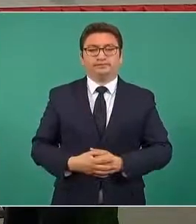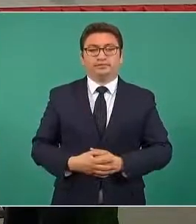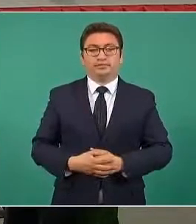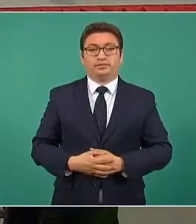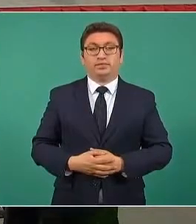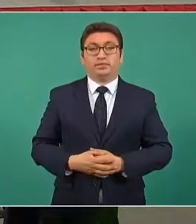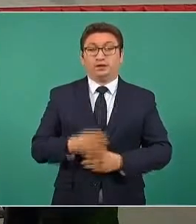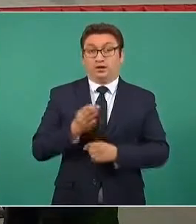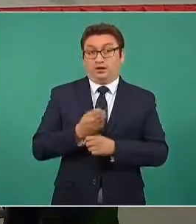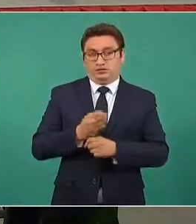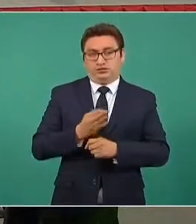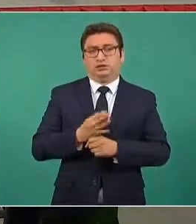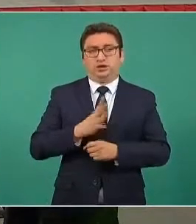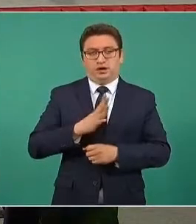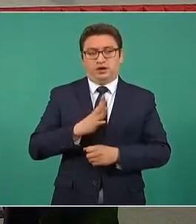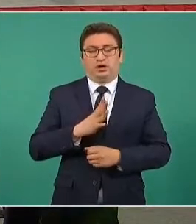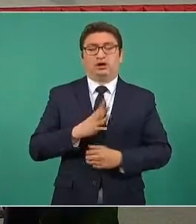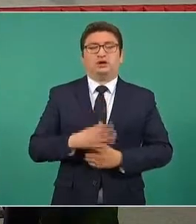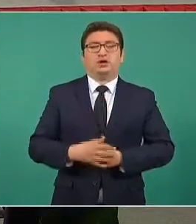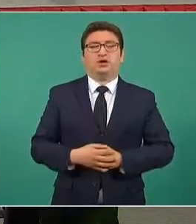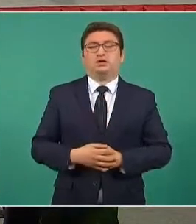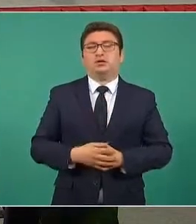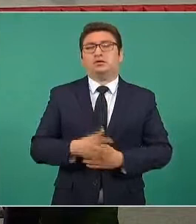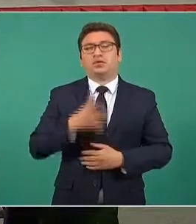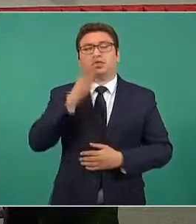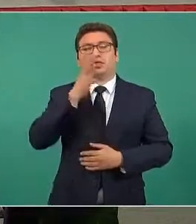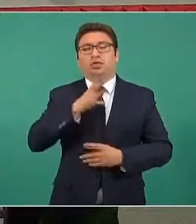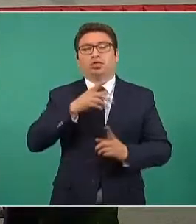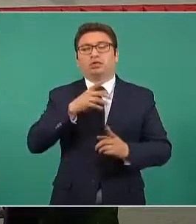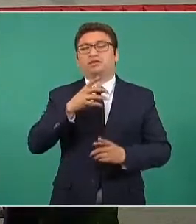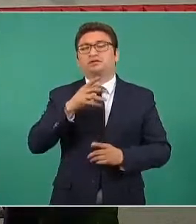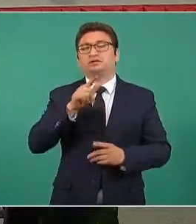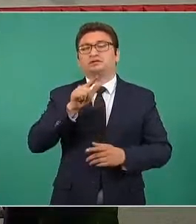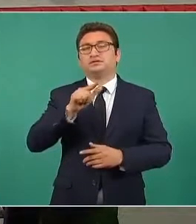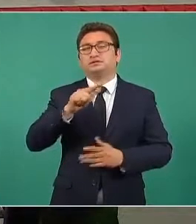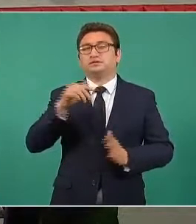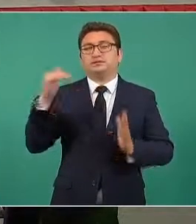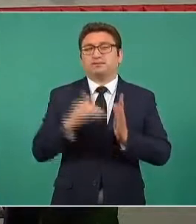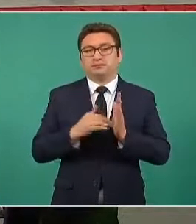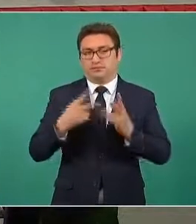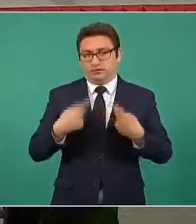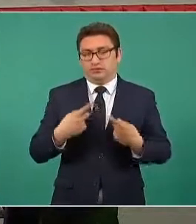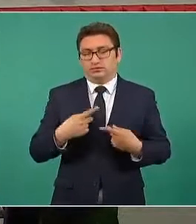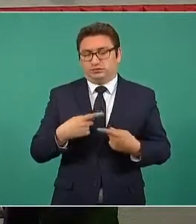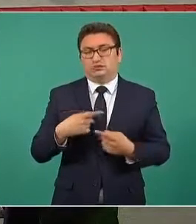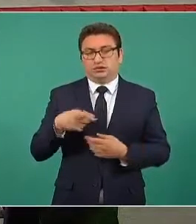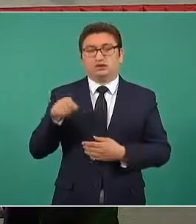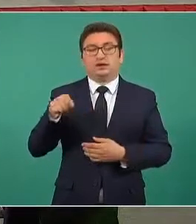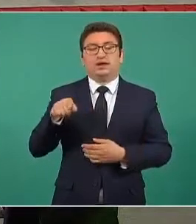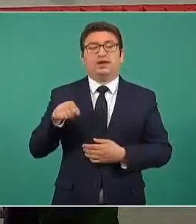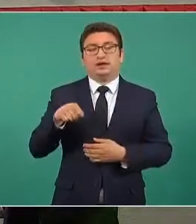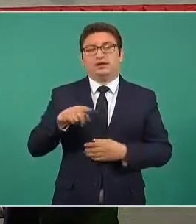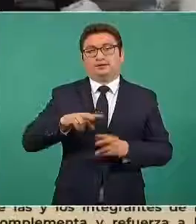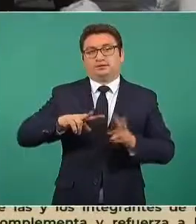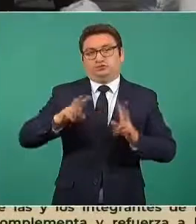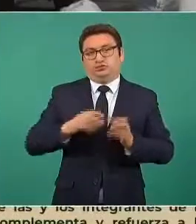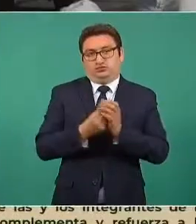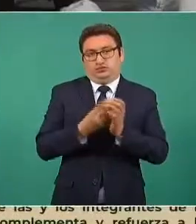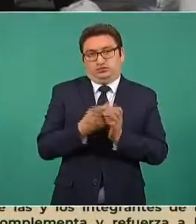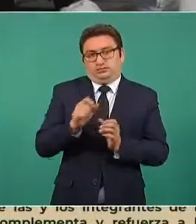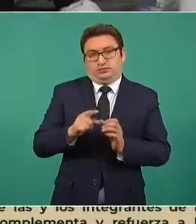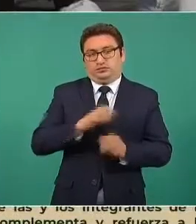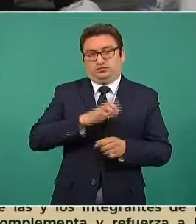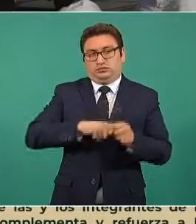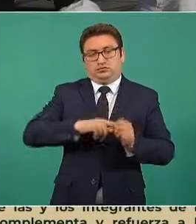tenemos, o actualmente tenemos casi 17 mil elementos en este tipo de cursos,